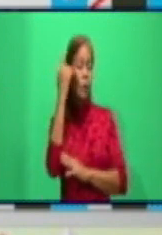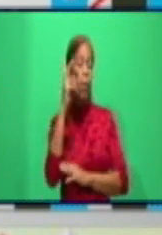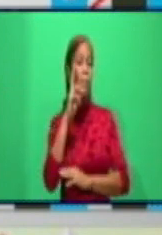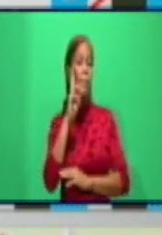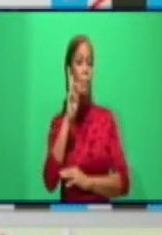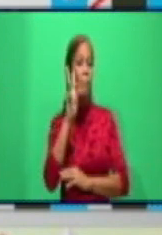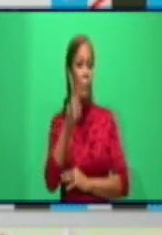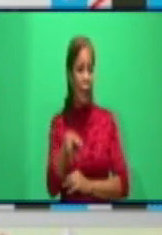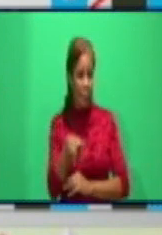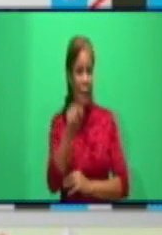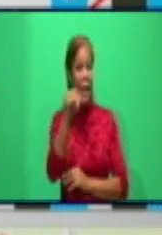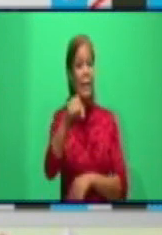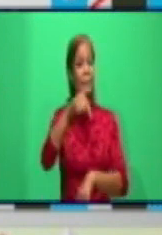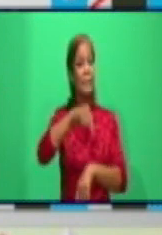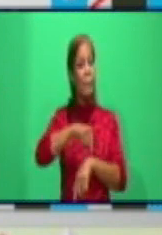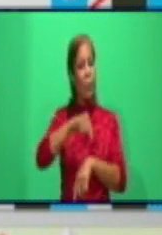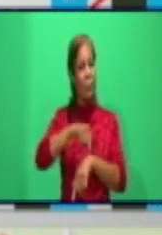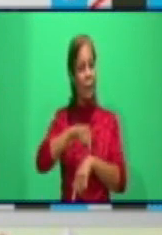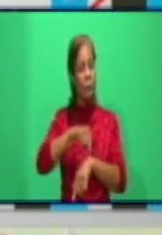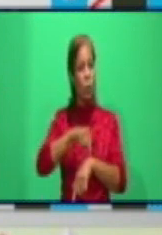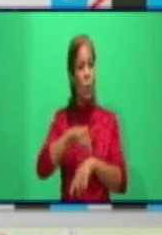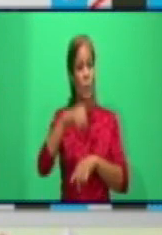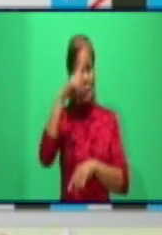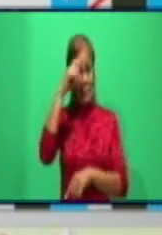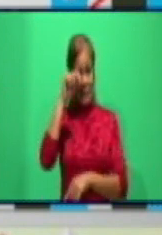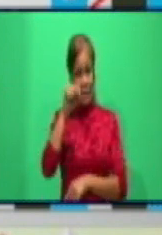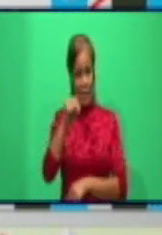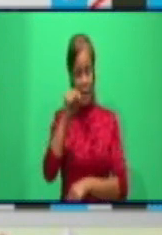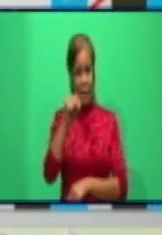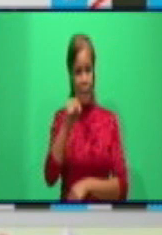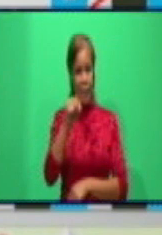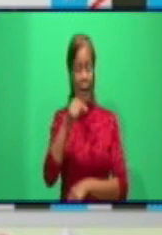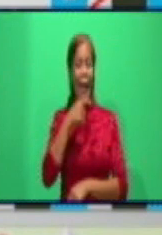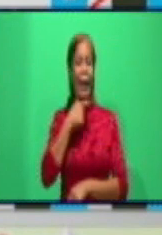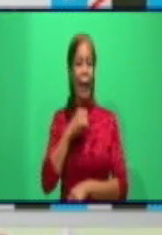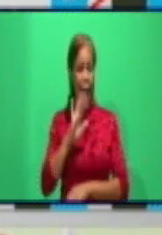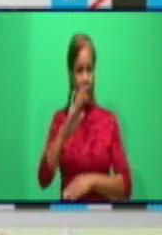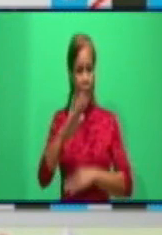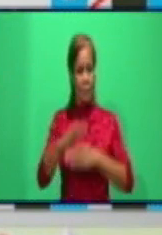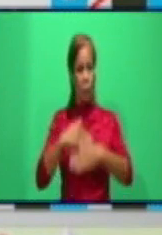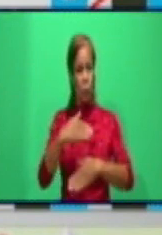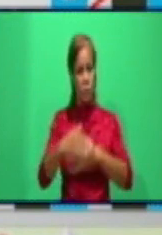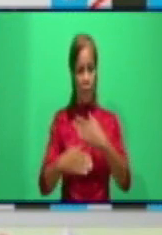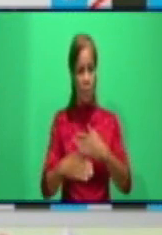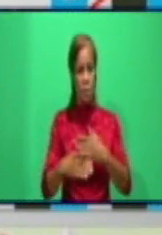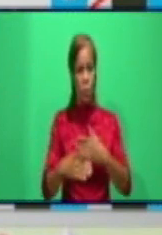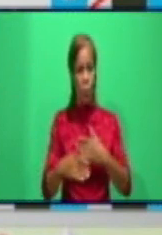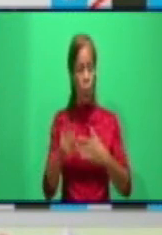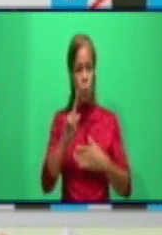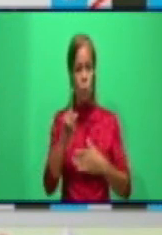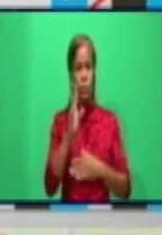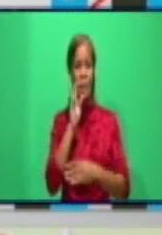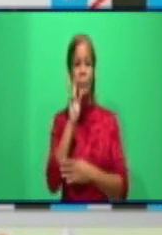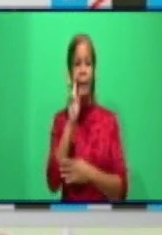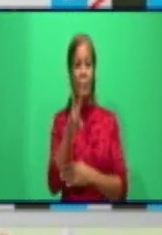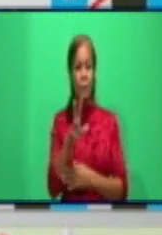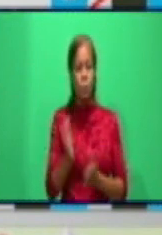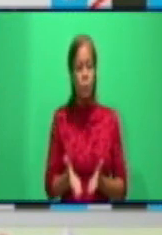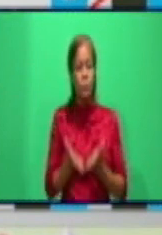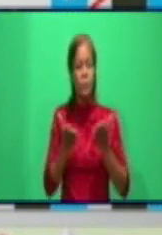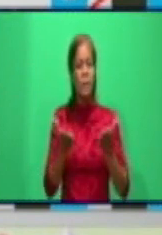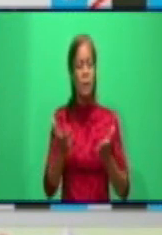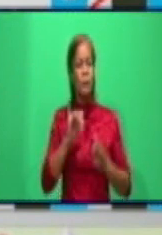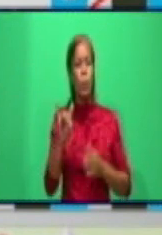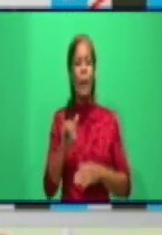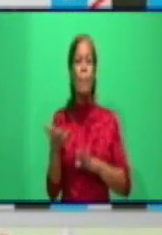no se hubiera desarrollado ese proceso creciente de capación, de entrenamiento en cuidados